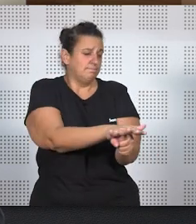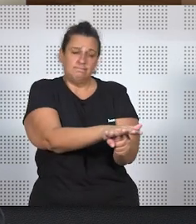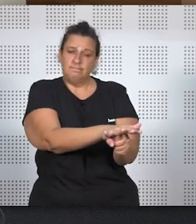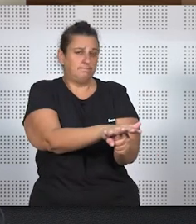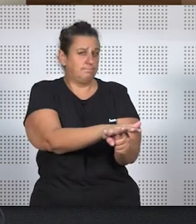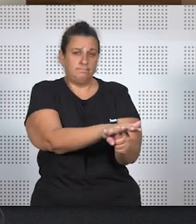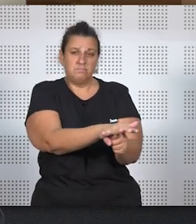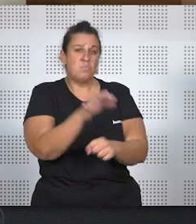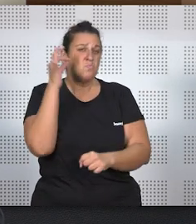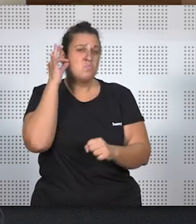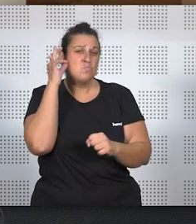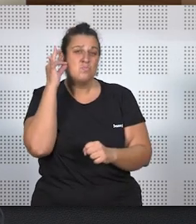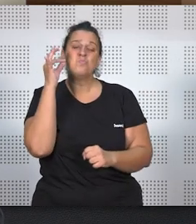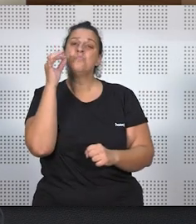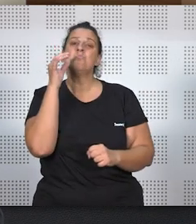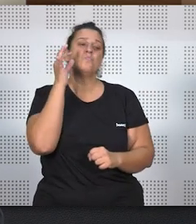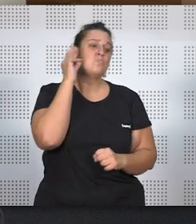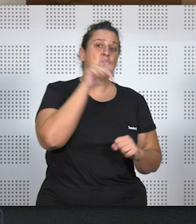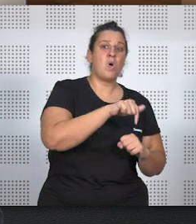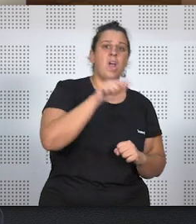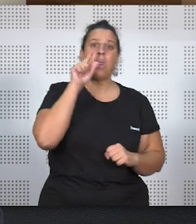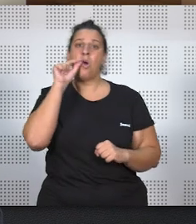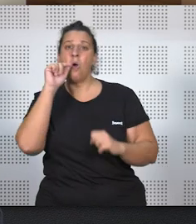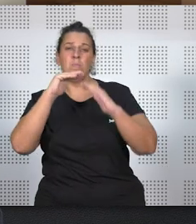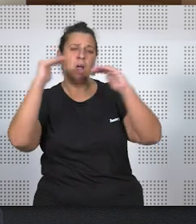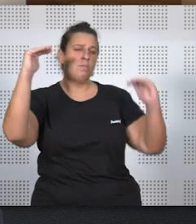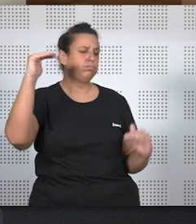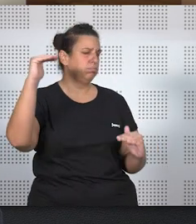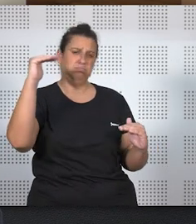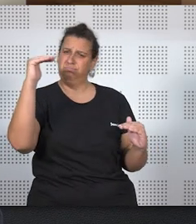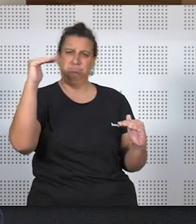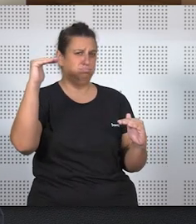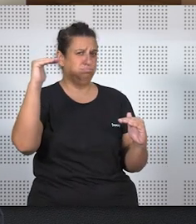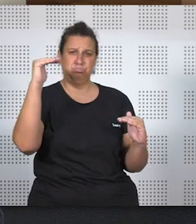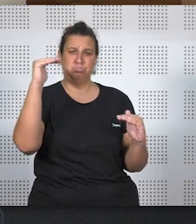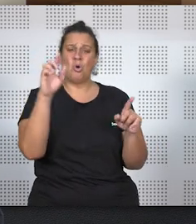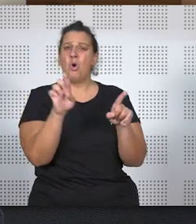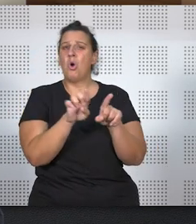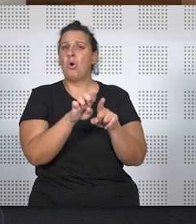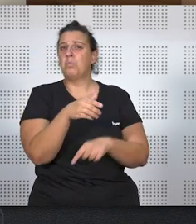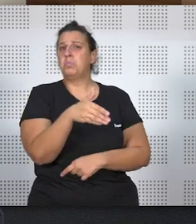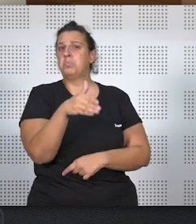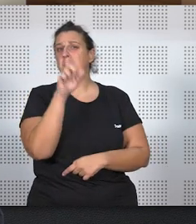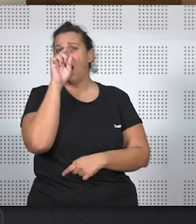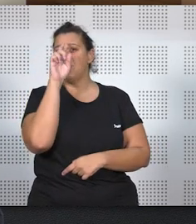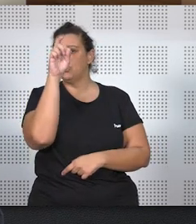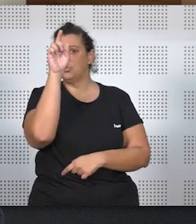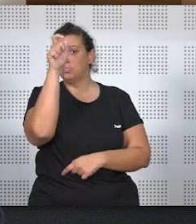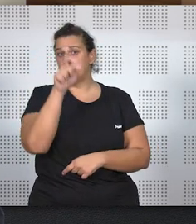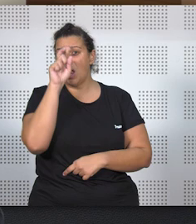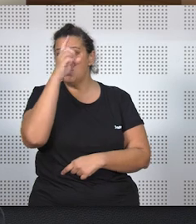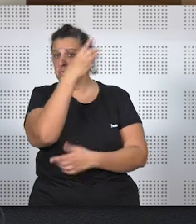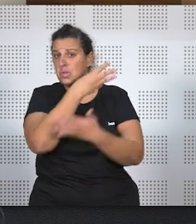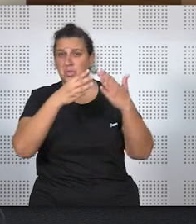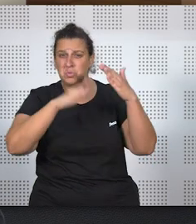la coloca en un lugar de inferioridad, un plano de inferioridad con respecto al hombre, como si fuera incluso una menor de edad.